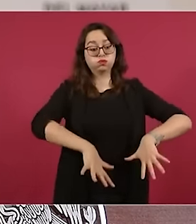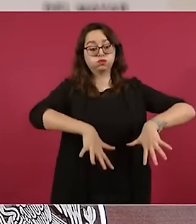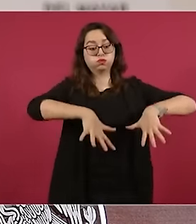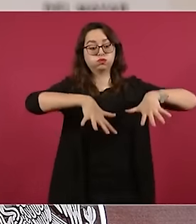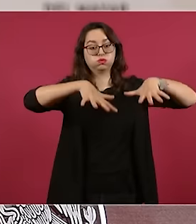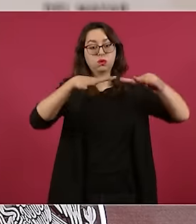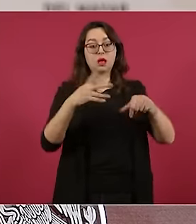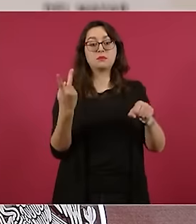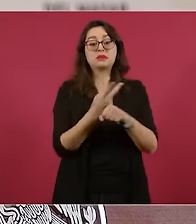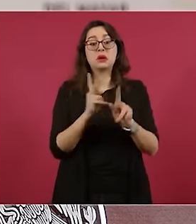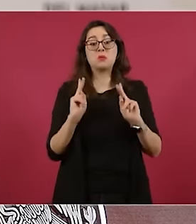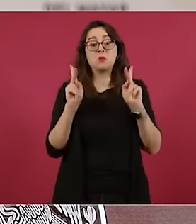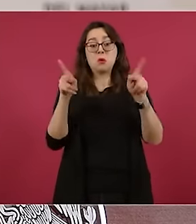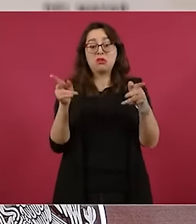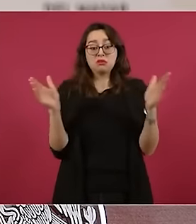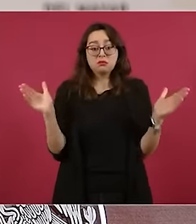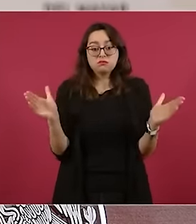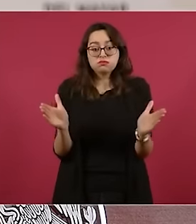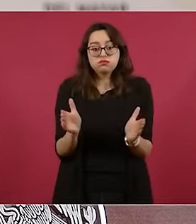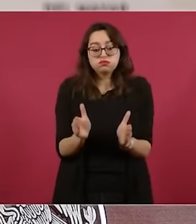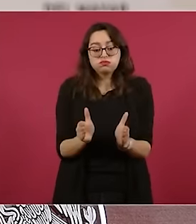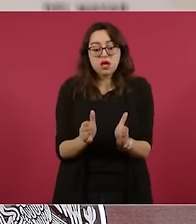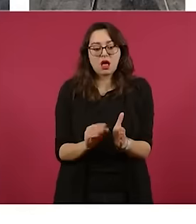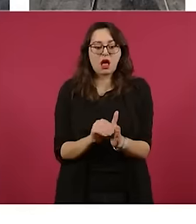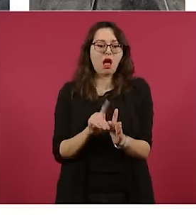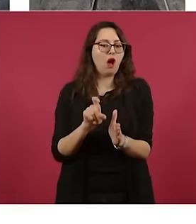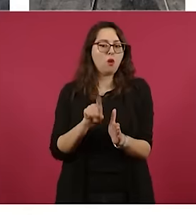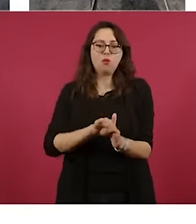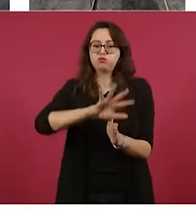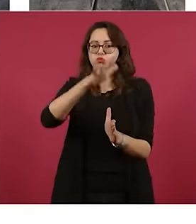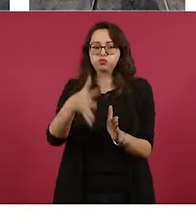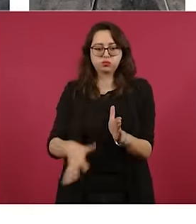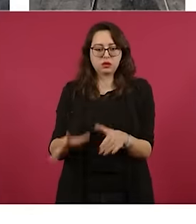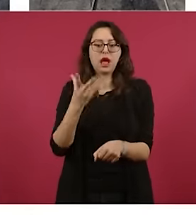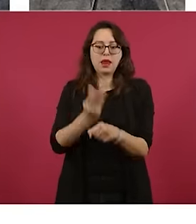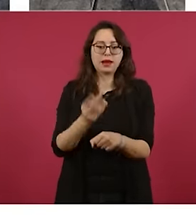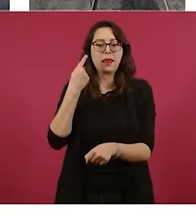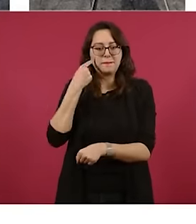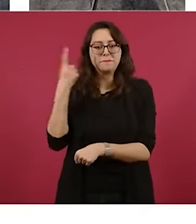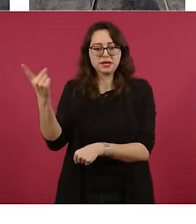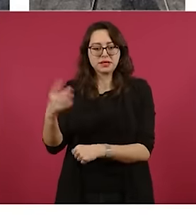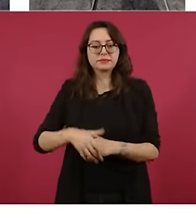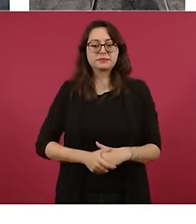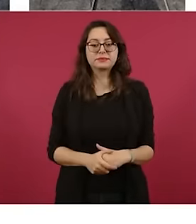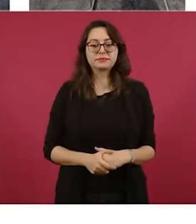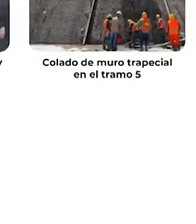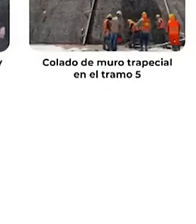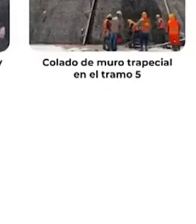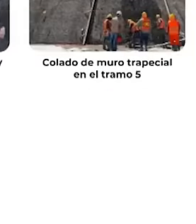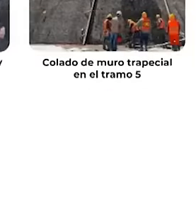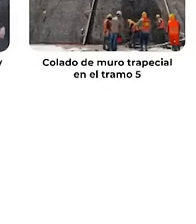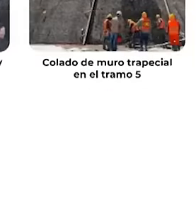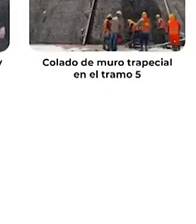muy estrechos y provocó inundaciones hace dos años. Entonces, se modificaron las secciones para que